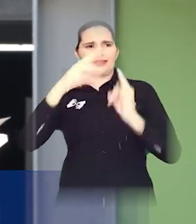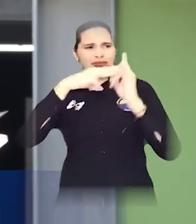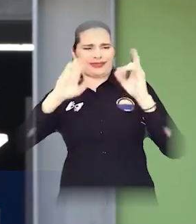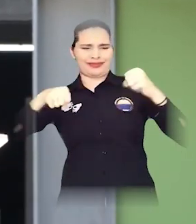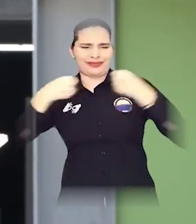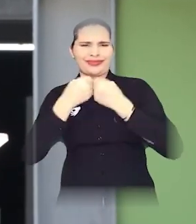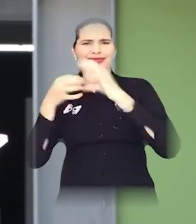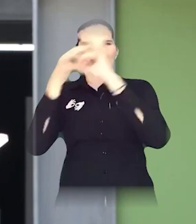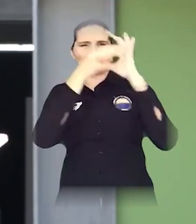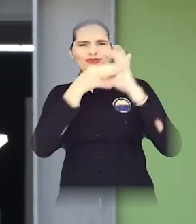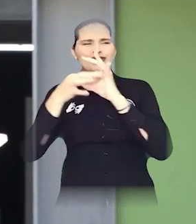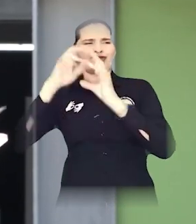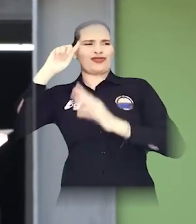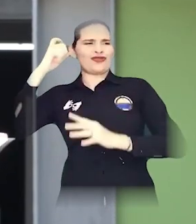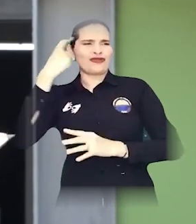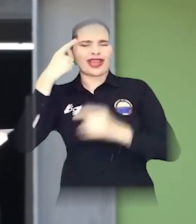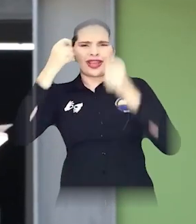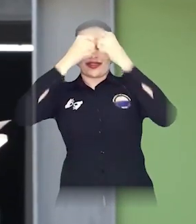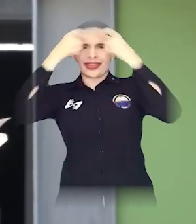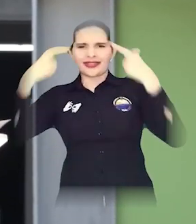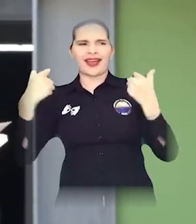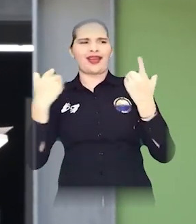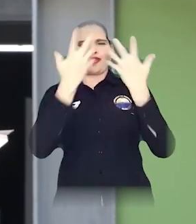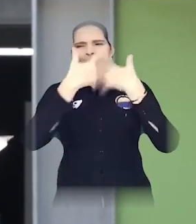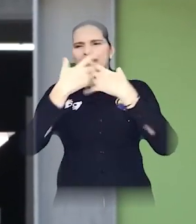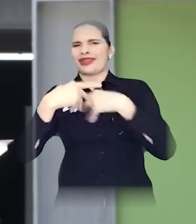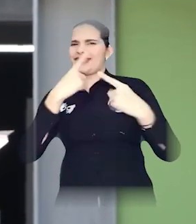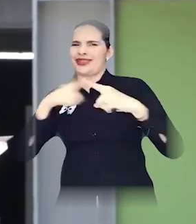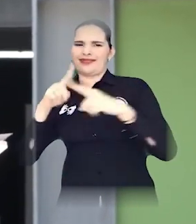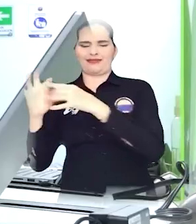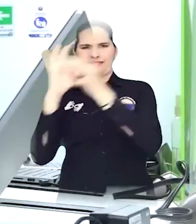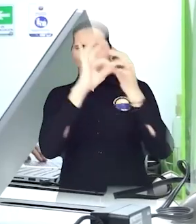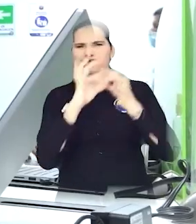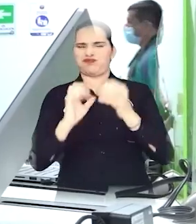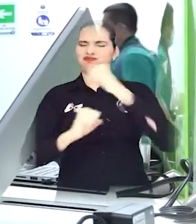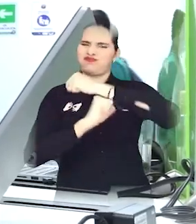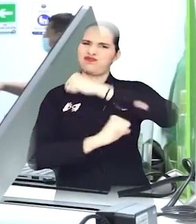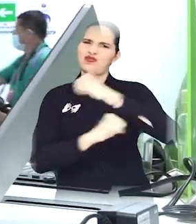tan articulada con los gremios, con los sectores sociales, con el Estado en todos sus niveles.